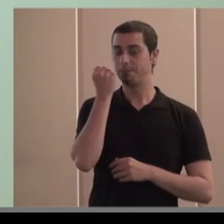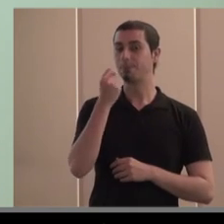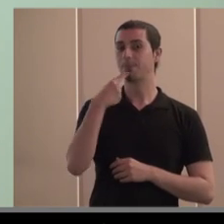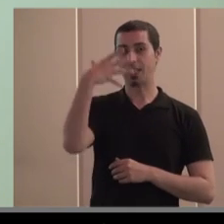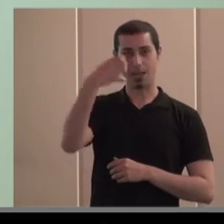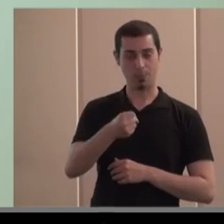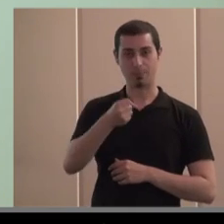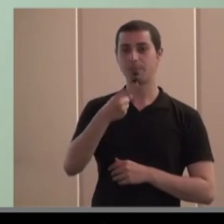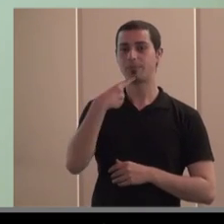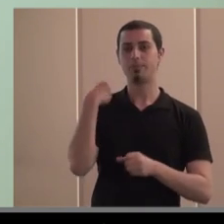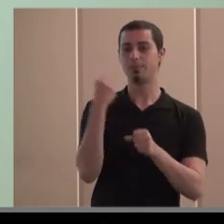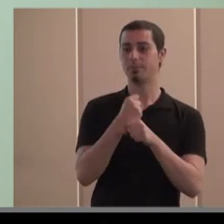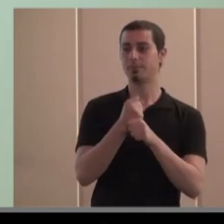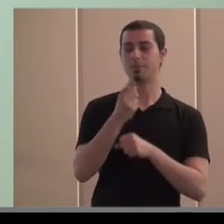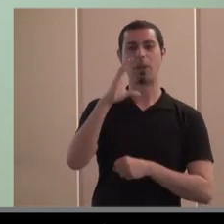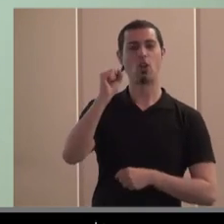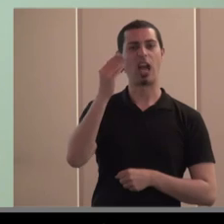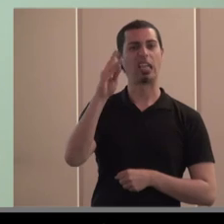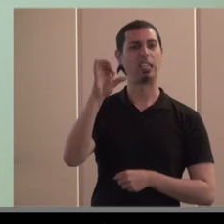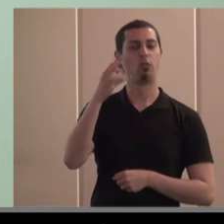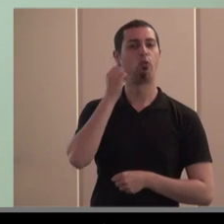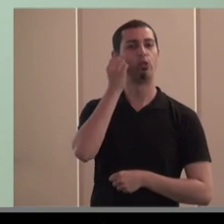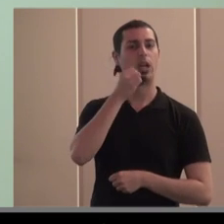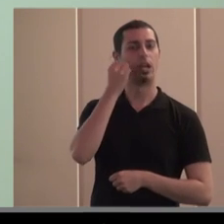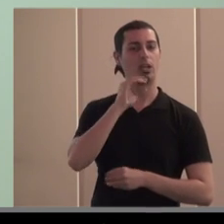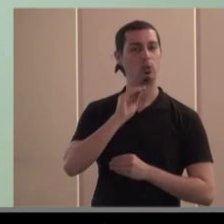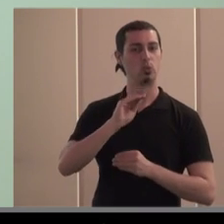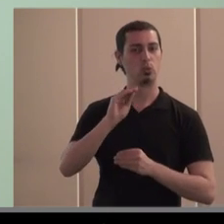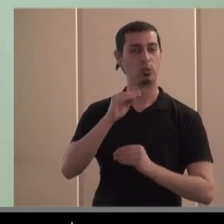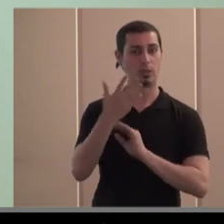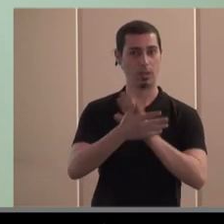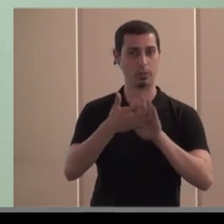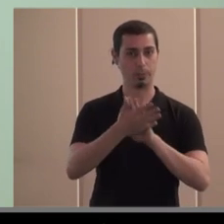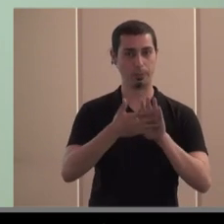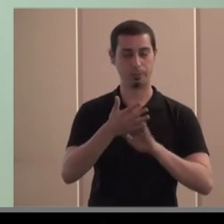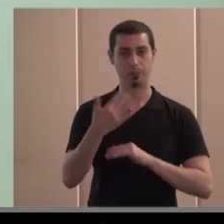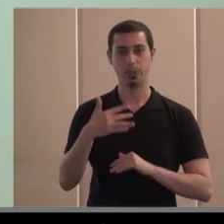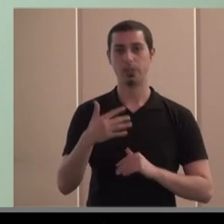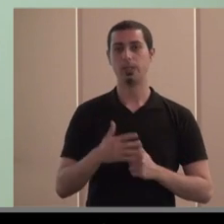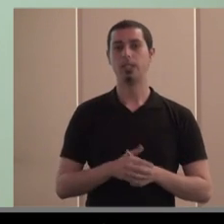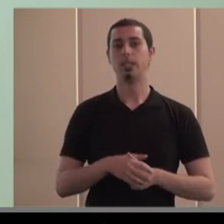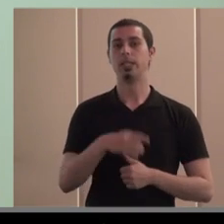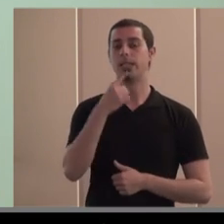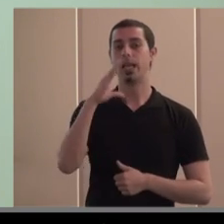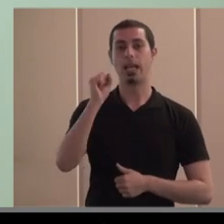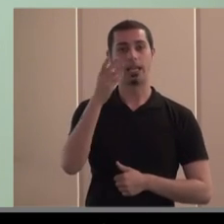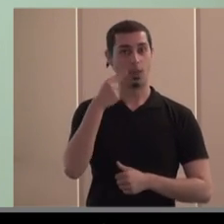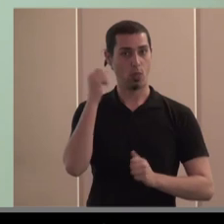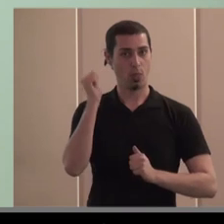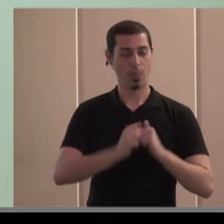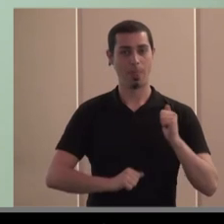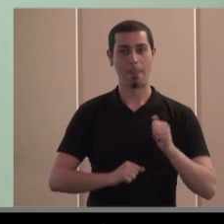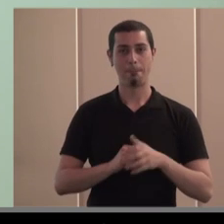con con caquis que es el caqui persimon que es la última de la innovación que es el caqui duro